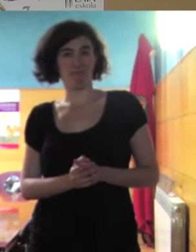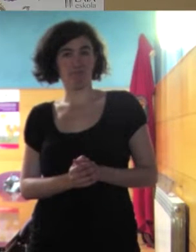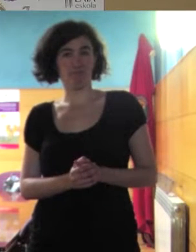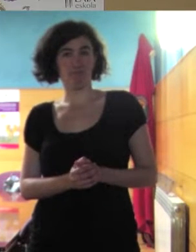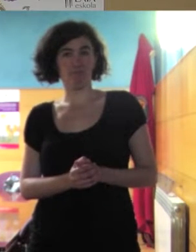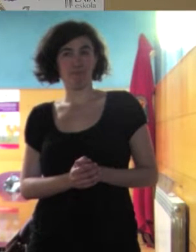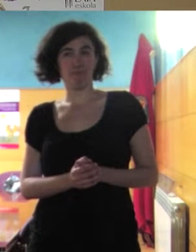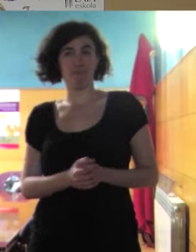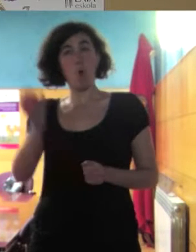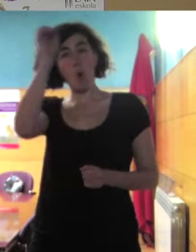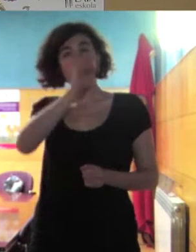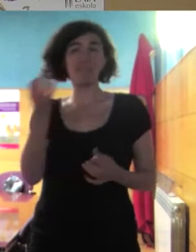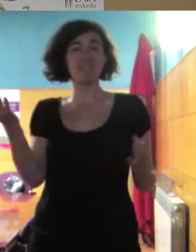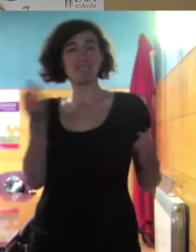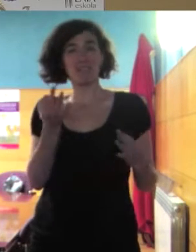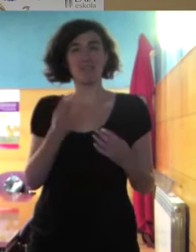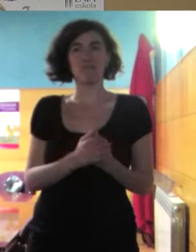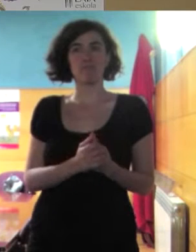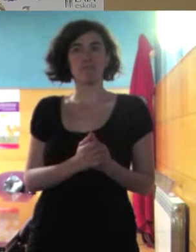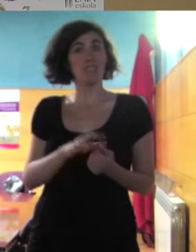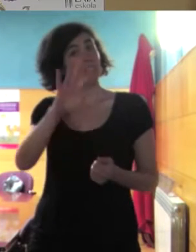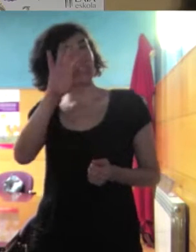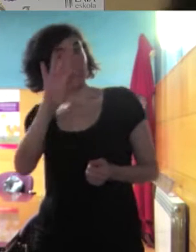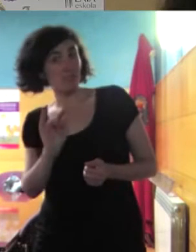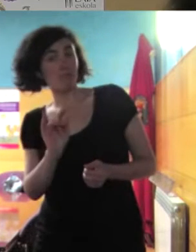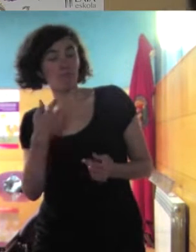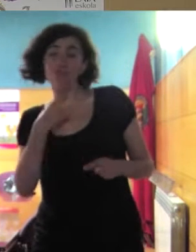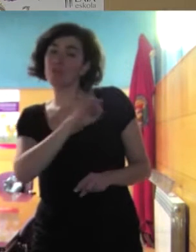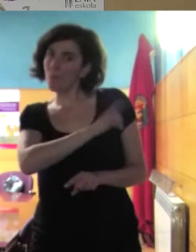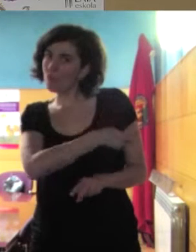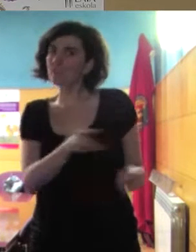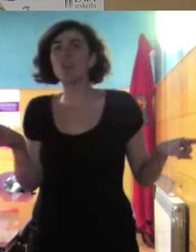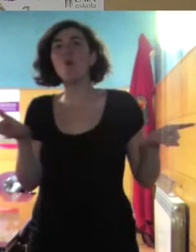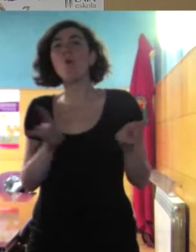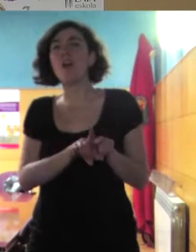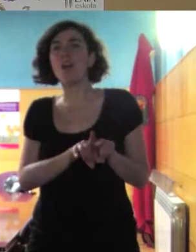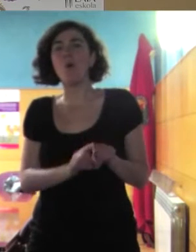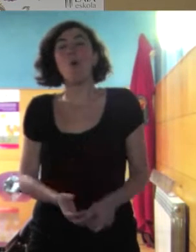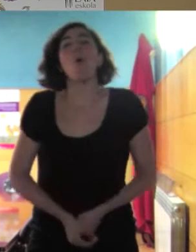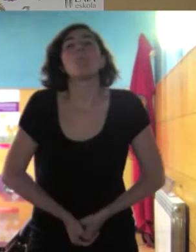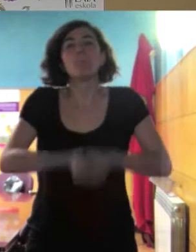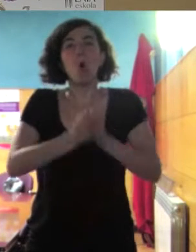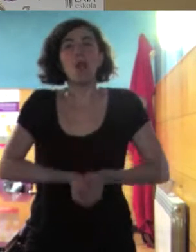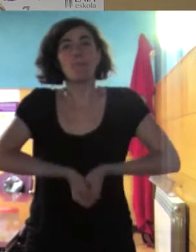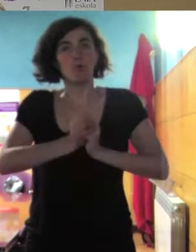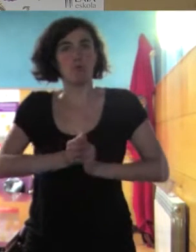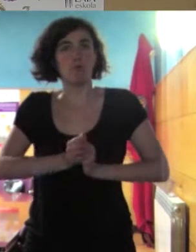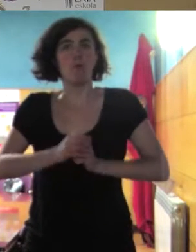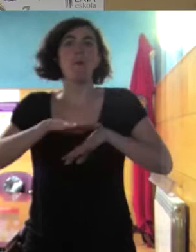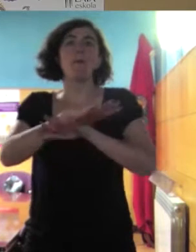¿qué os parece? que sí que es el mismo deporte es voleibol playa